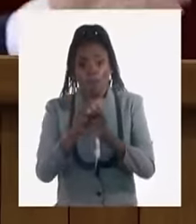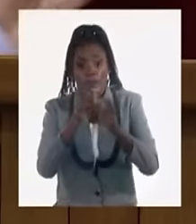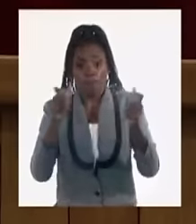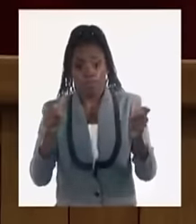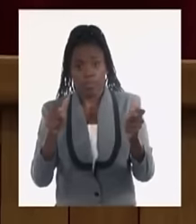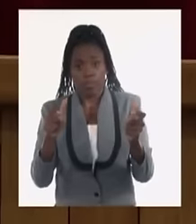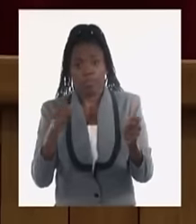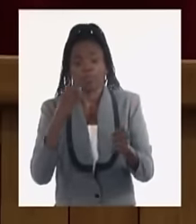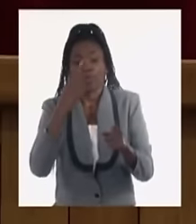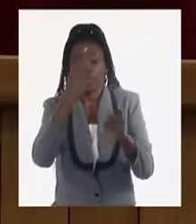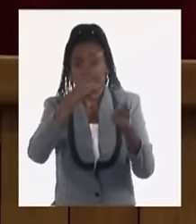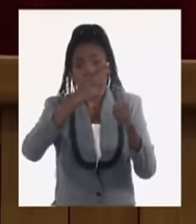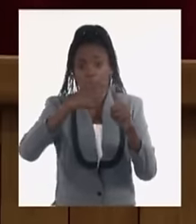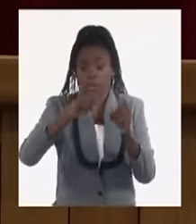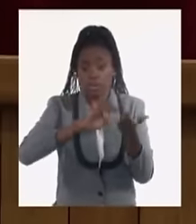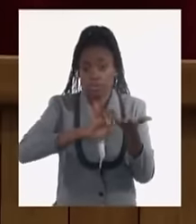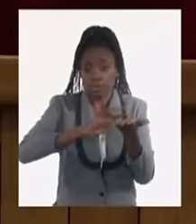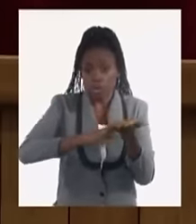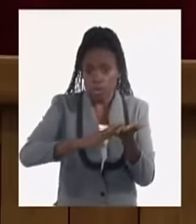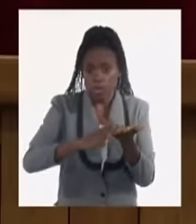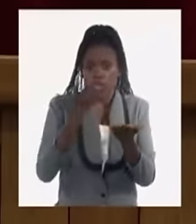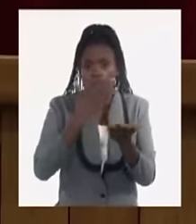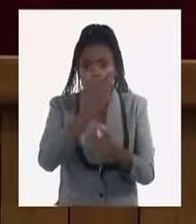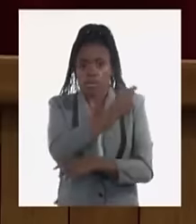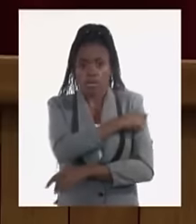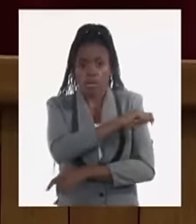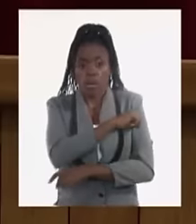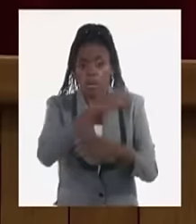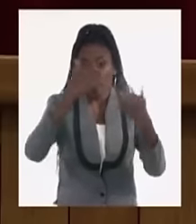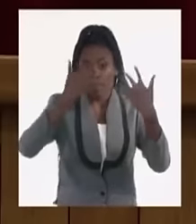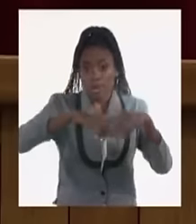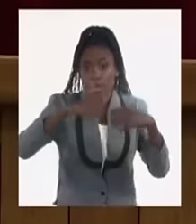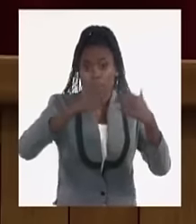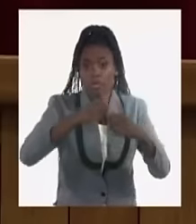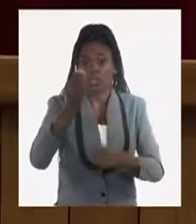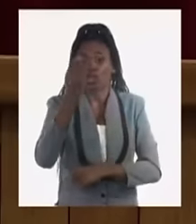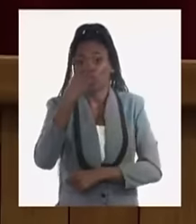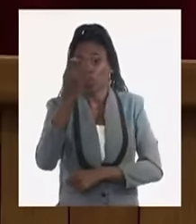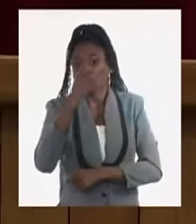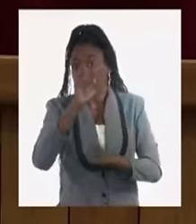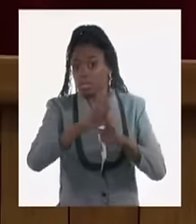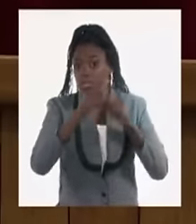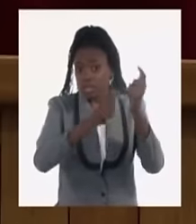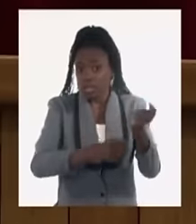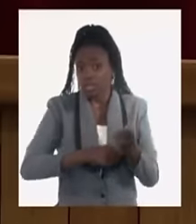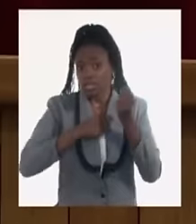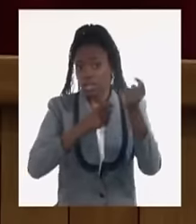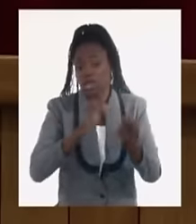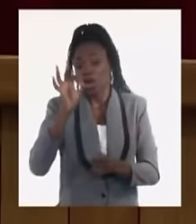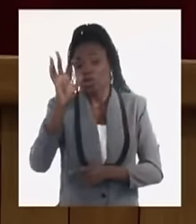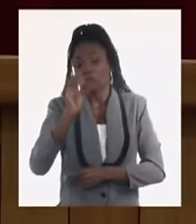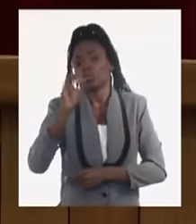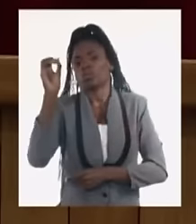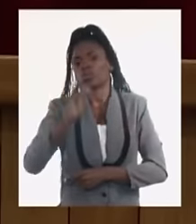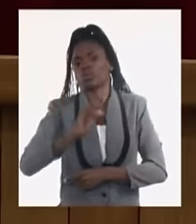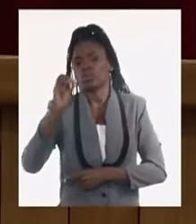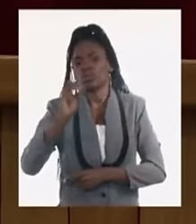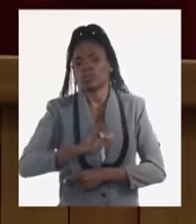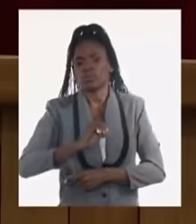estatal y por tanto pertenece al pueblo, pero la producción de alimentos agrícolas el 80%